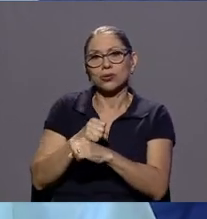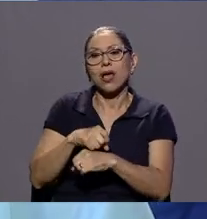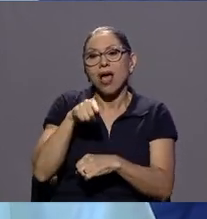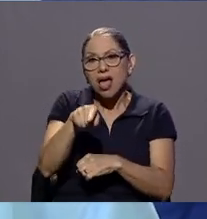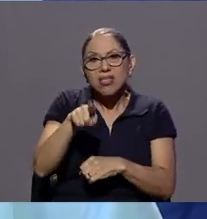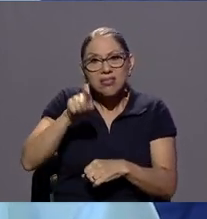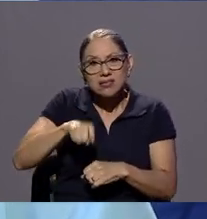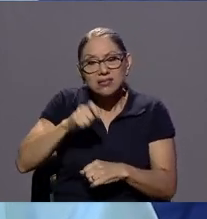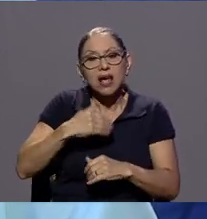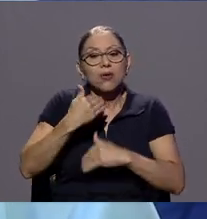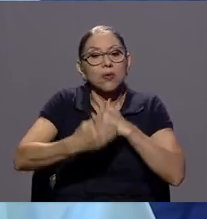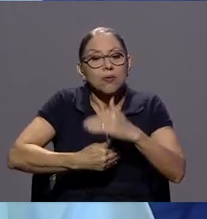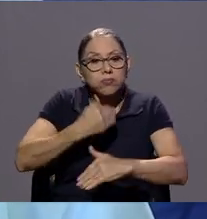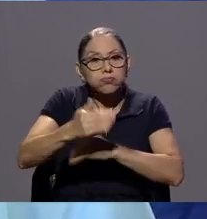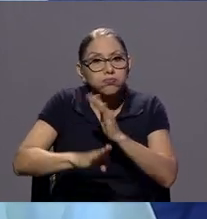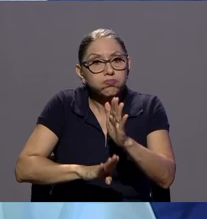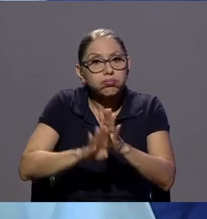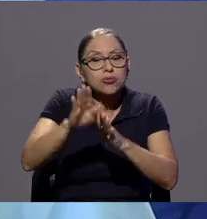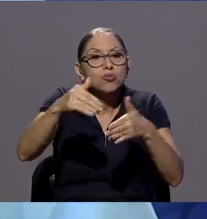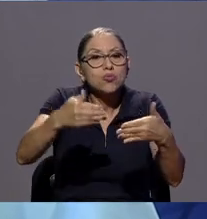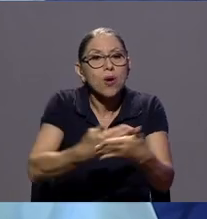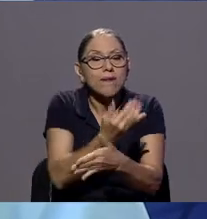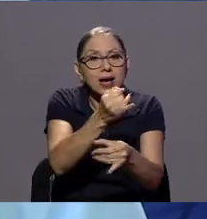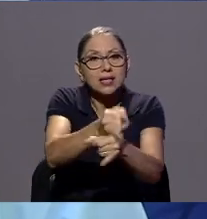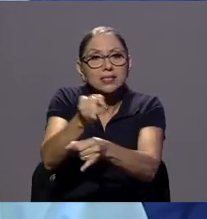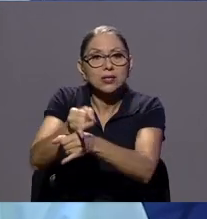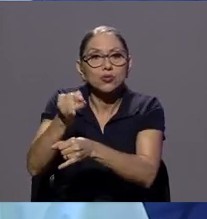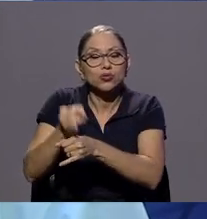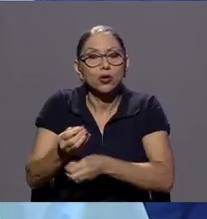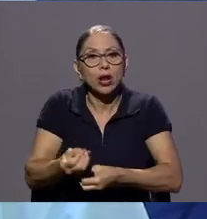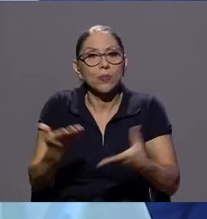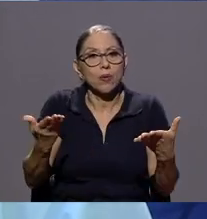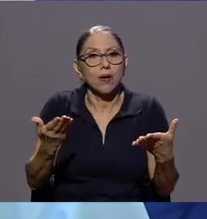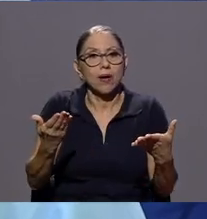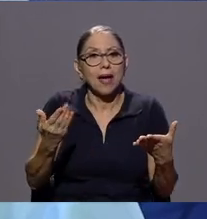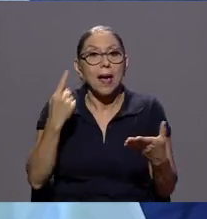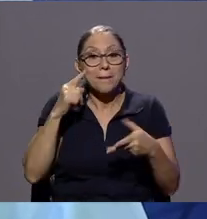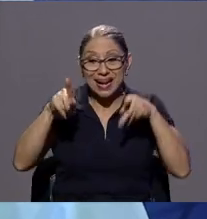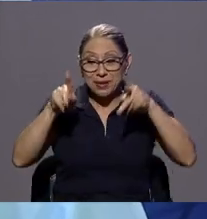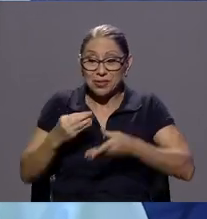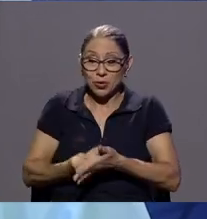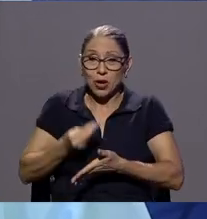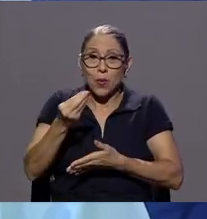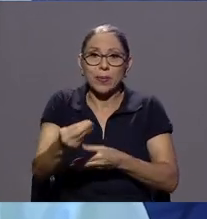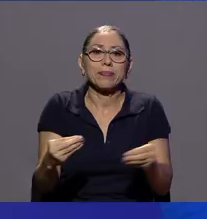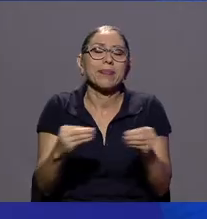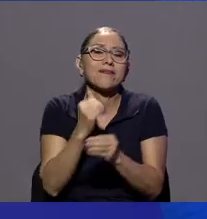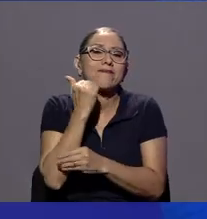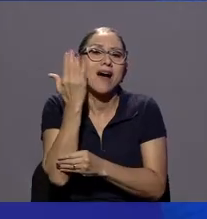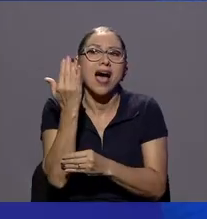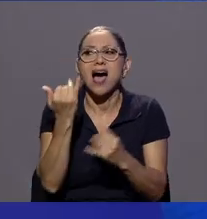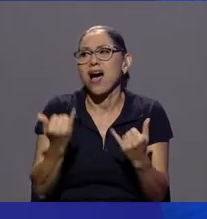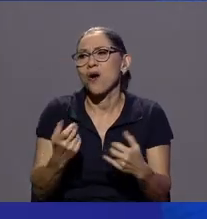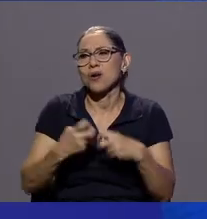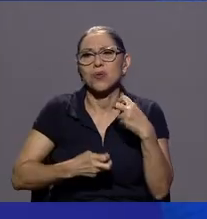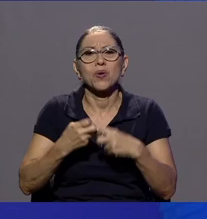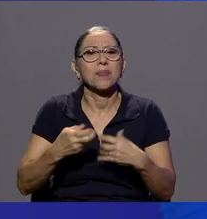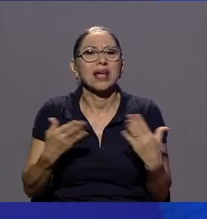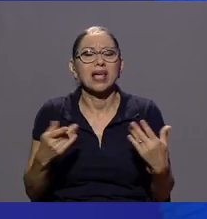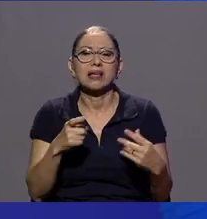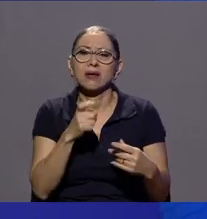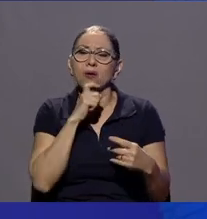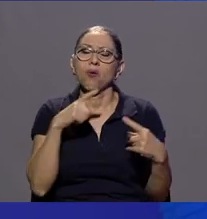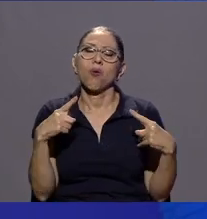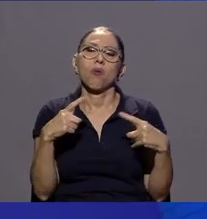institucionalidad donde se le facilite la tarea al consumidor el problema es que hoy se le complica muchísimo yo creo que usted dio en el clavo al